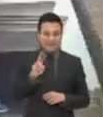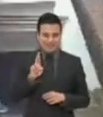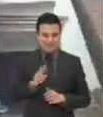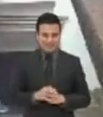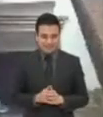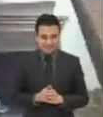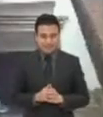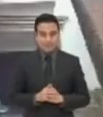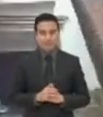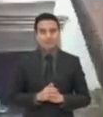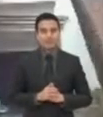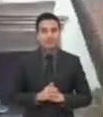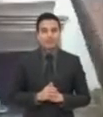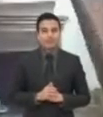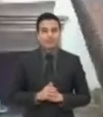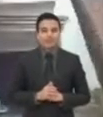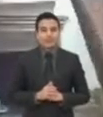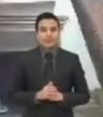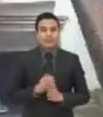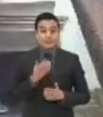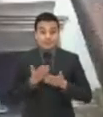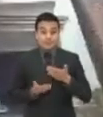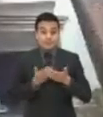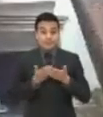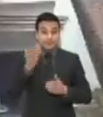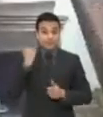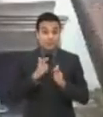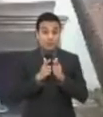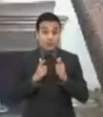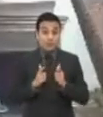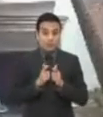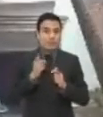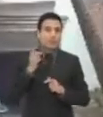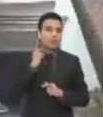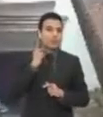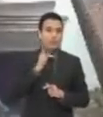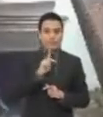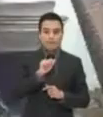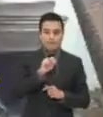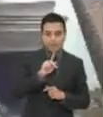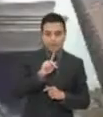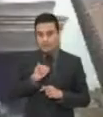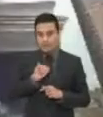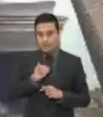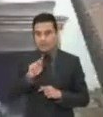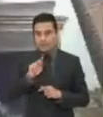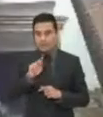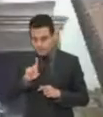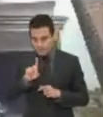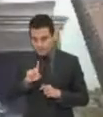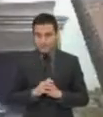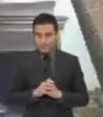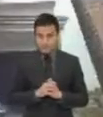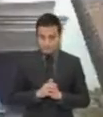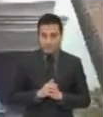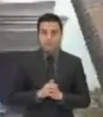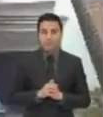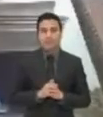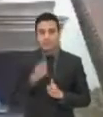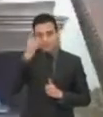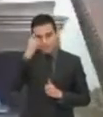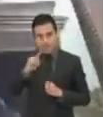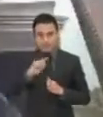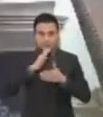mayoría relativa, presentada por los partidos políticos de Acción Nacional, PRI y PRD, para